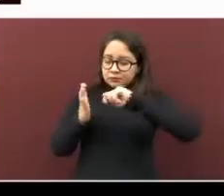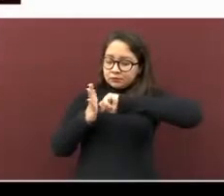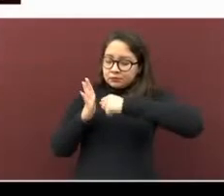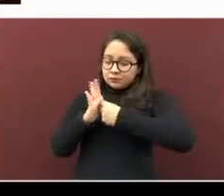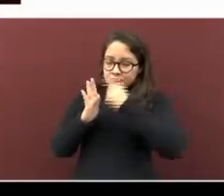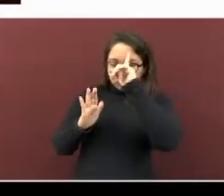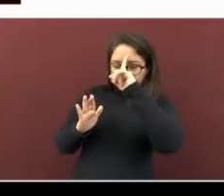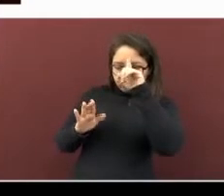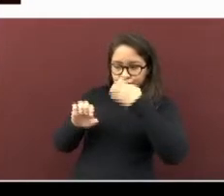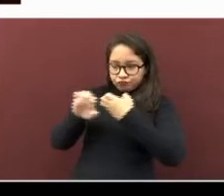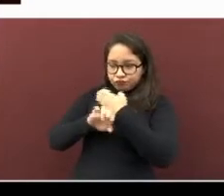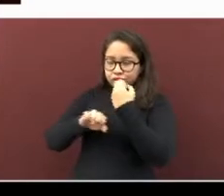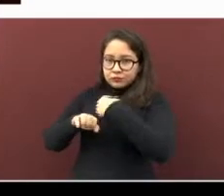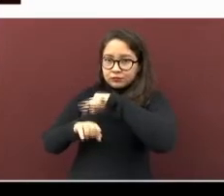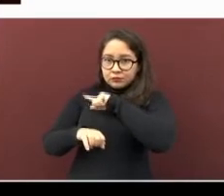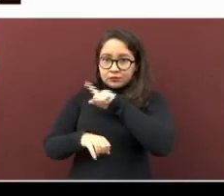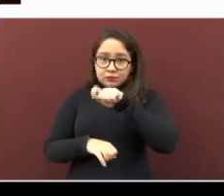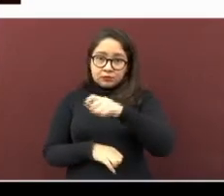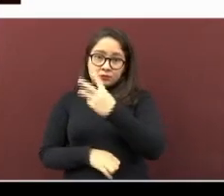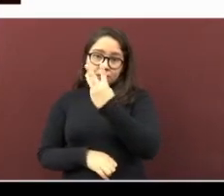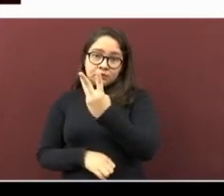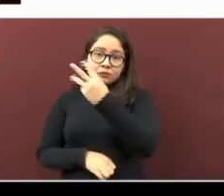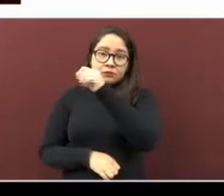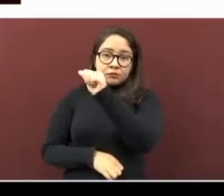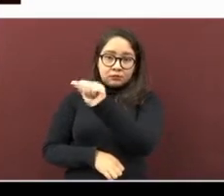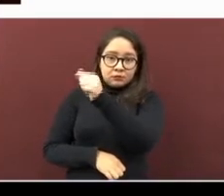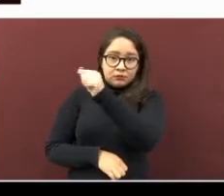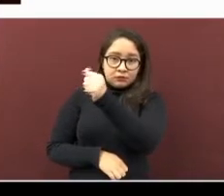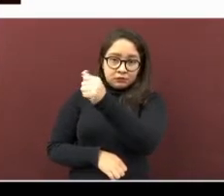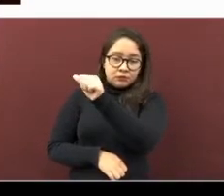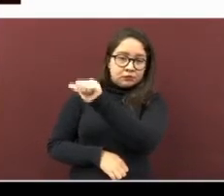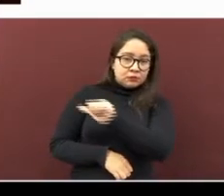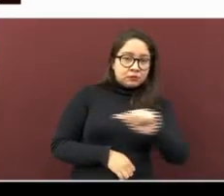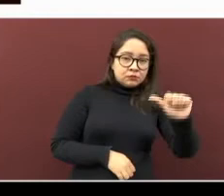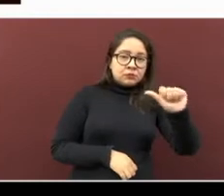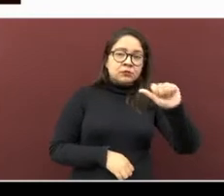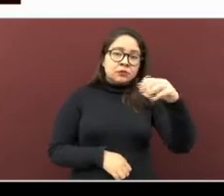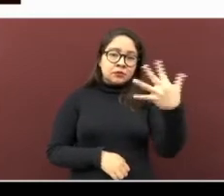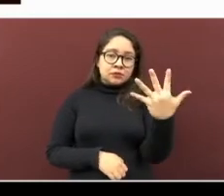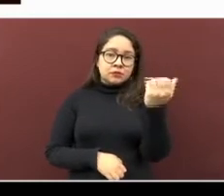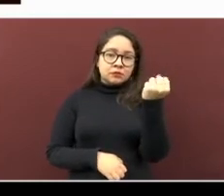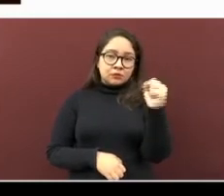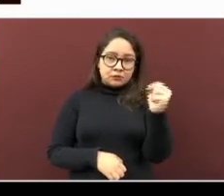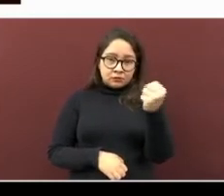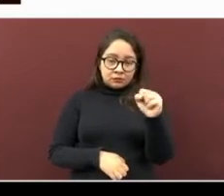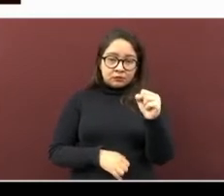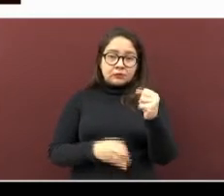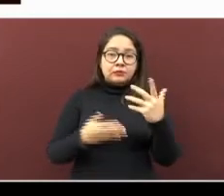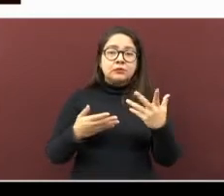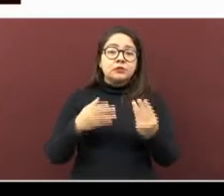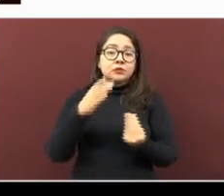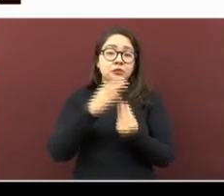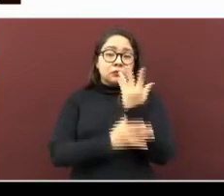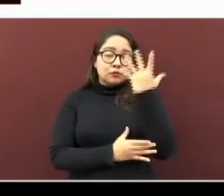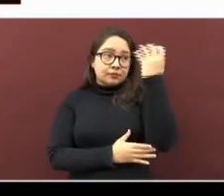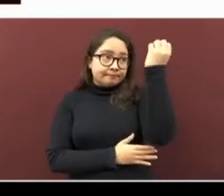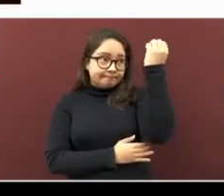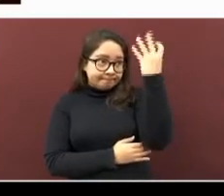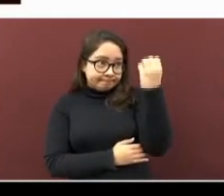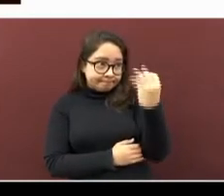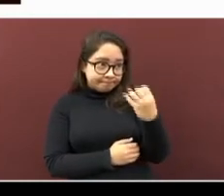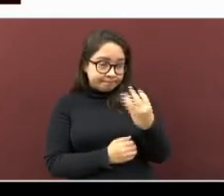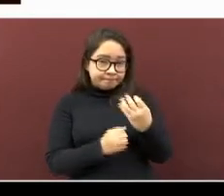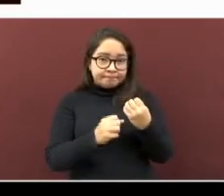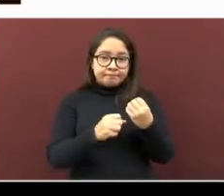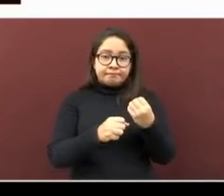23 de agosto al 5 de septiembre, estará el nuevo semáforo epidemiológico